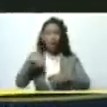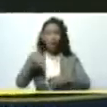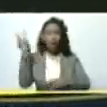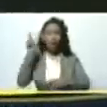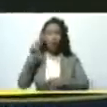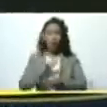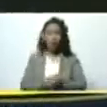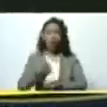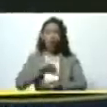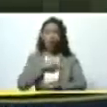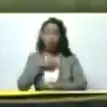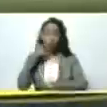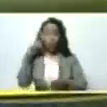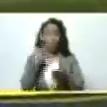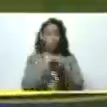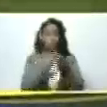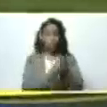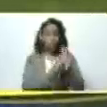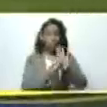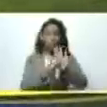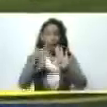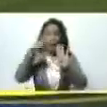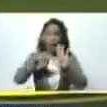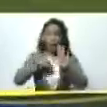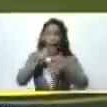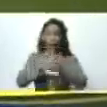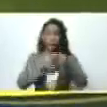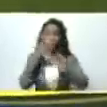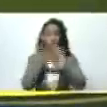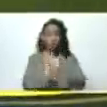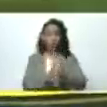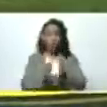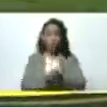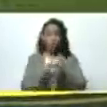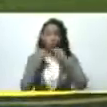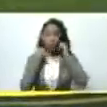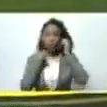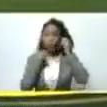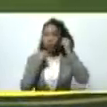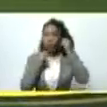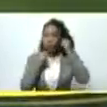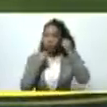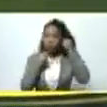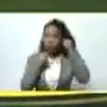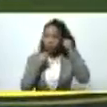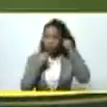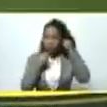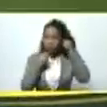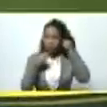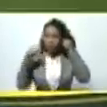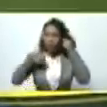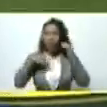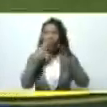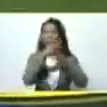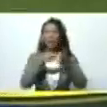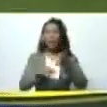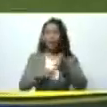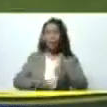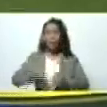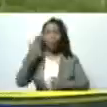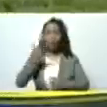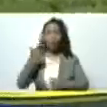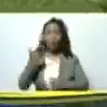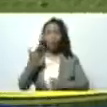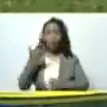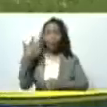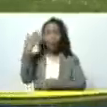nosotros damos testimonio de lo que se está haciendo acá en el oriente con este rubro tan importante con un rubro bandera para